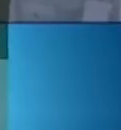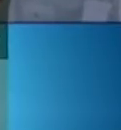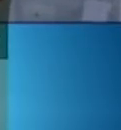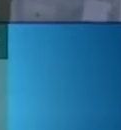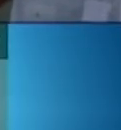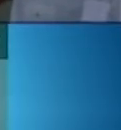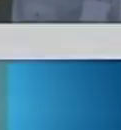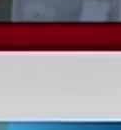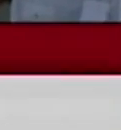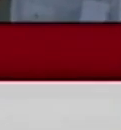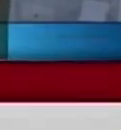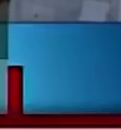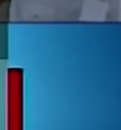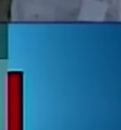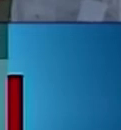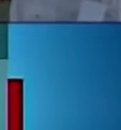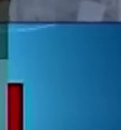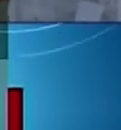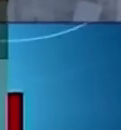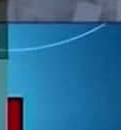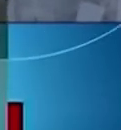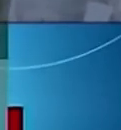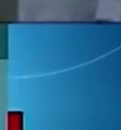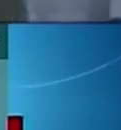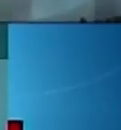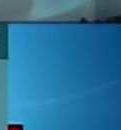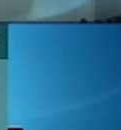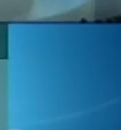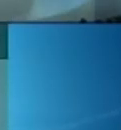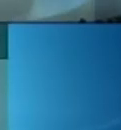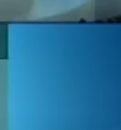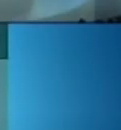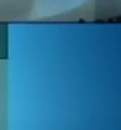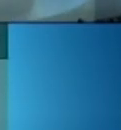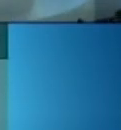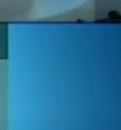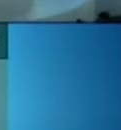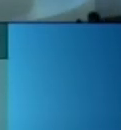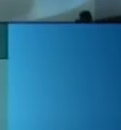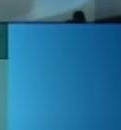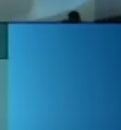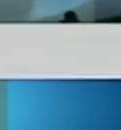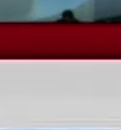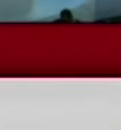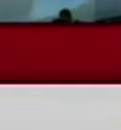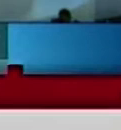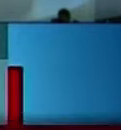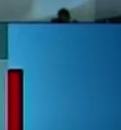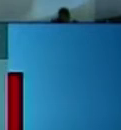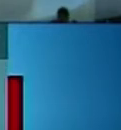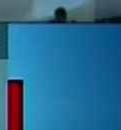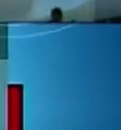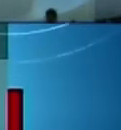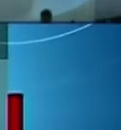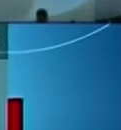discusión que ahora está abierta porque por supuesto que no puede terminar este episodio con el plebiscito y hay toda una negociación,